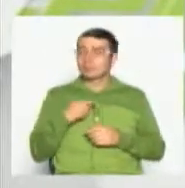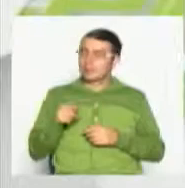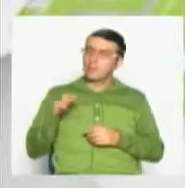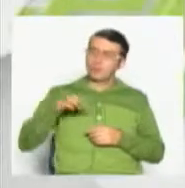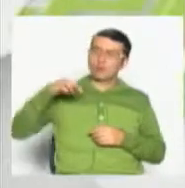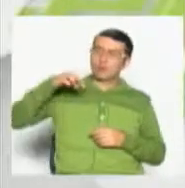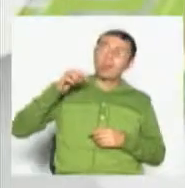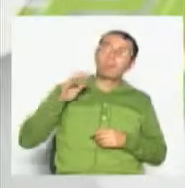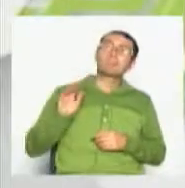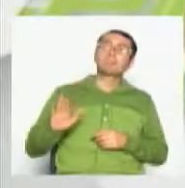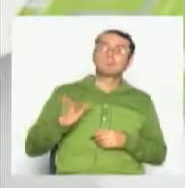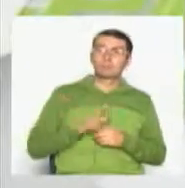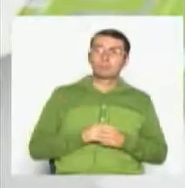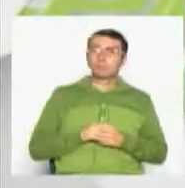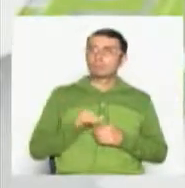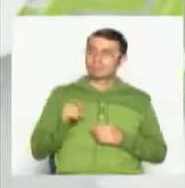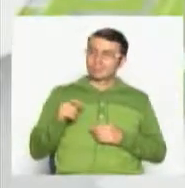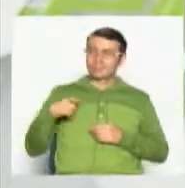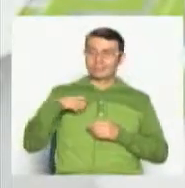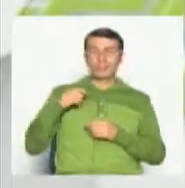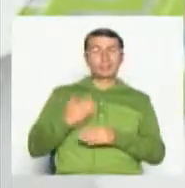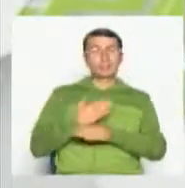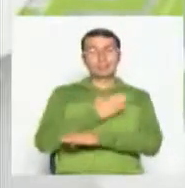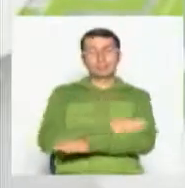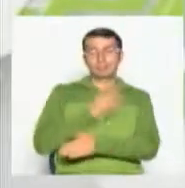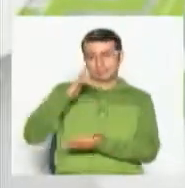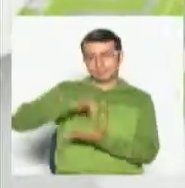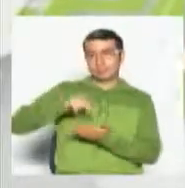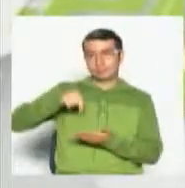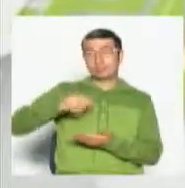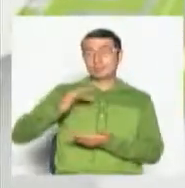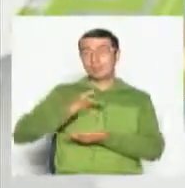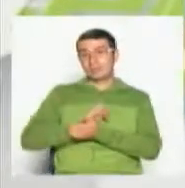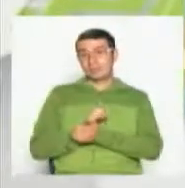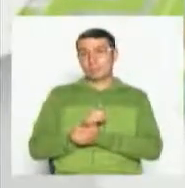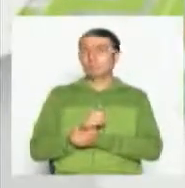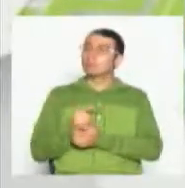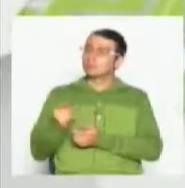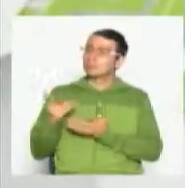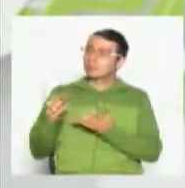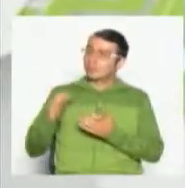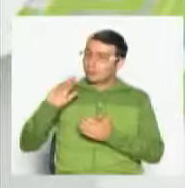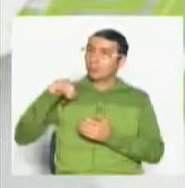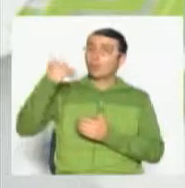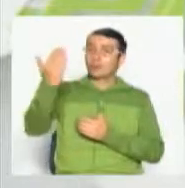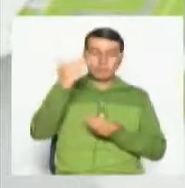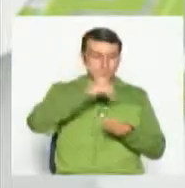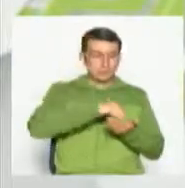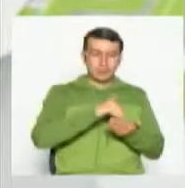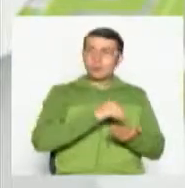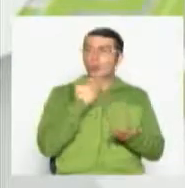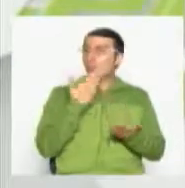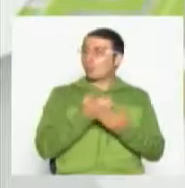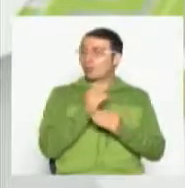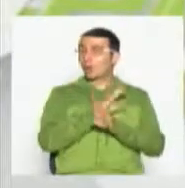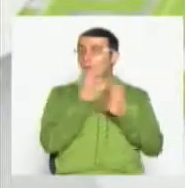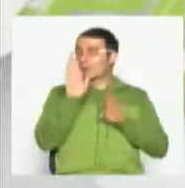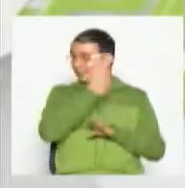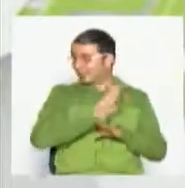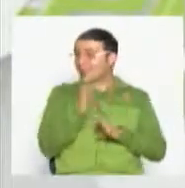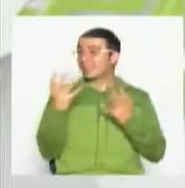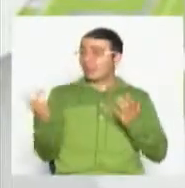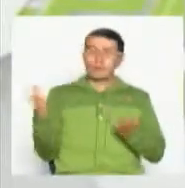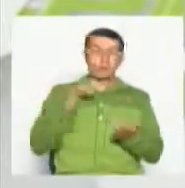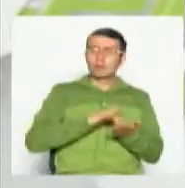personal y esa trayectoria que usted ha tenido con el canal regional Telecafé, lo quieren volver a ver en mi magazín Buenos Días Eje, nos preguntan cuándo regresa,